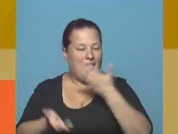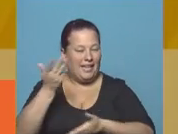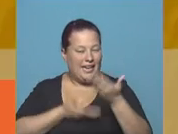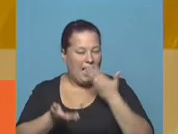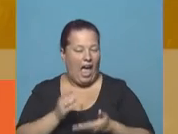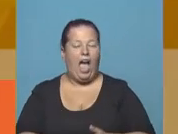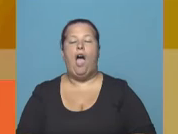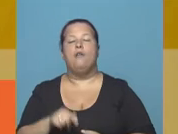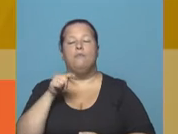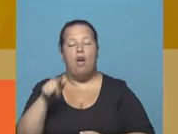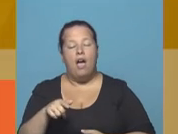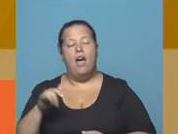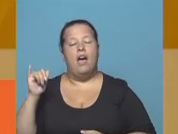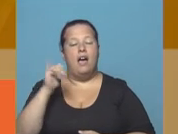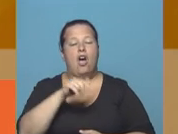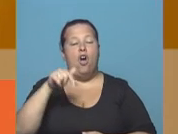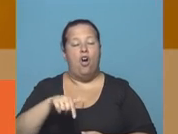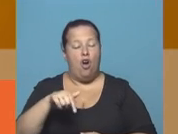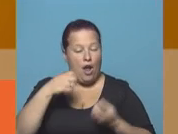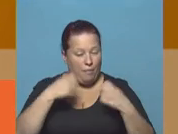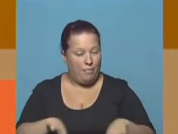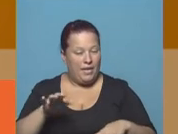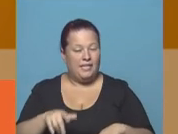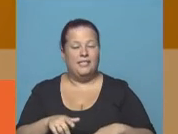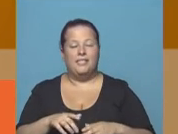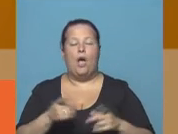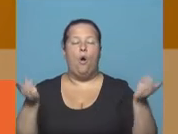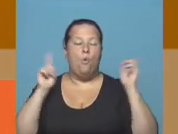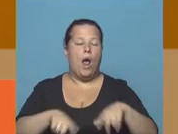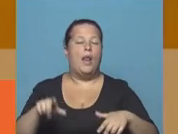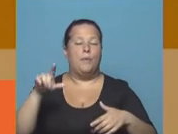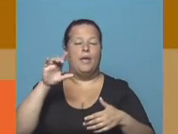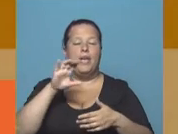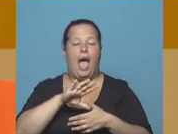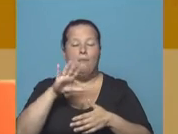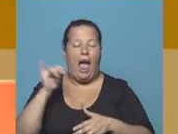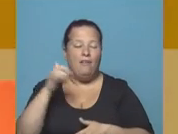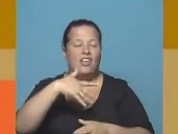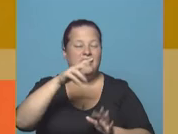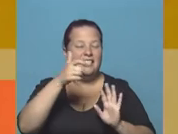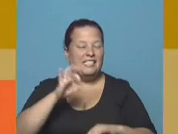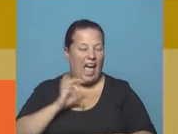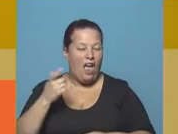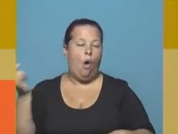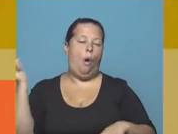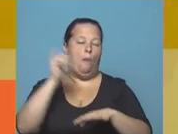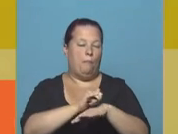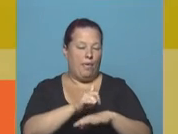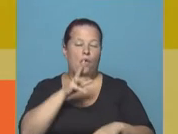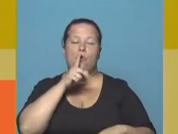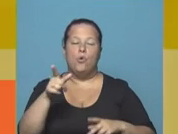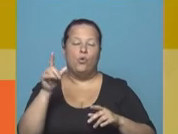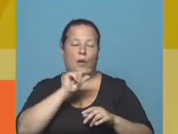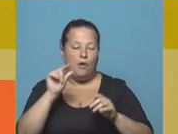aéreo. Hoy inicia, retoma American Airlines después de casi 60 años, sus rutas